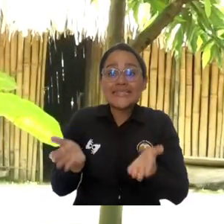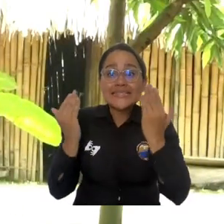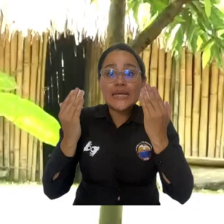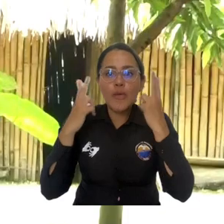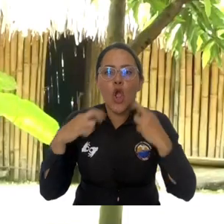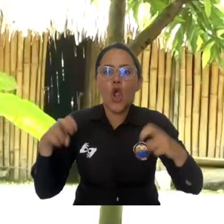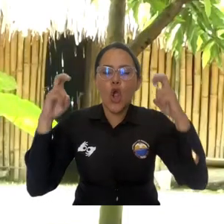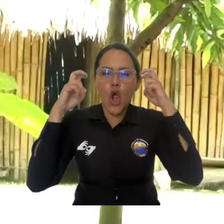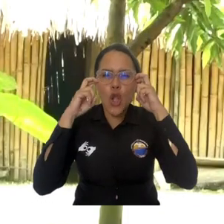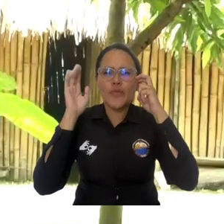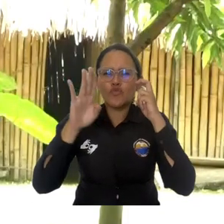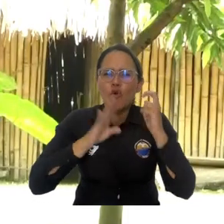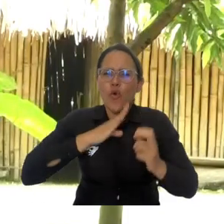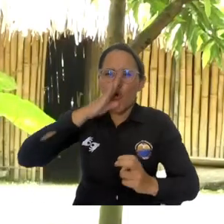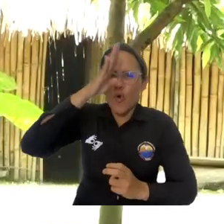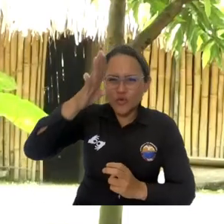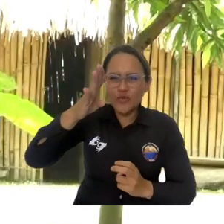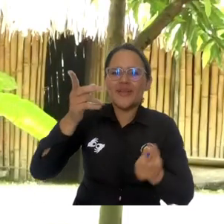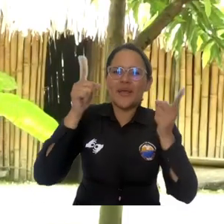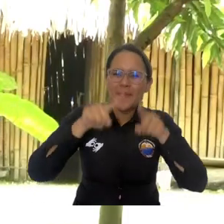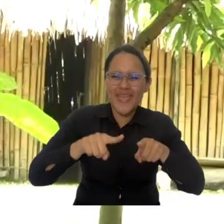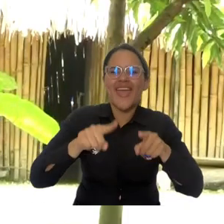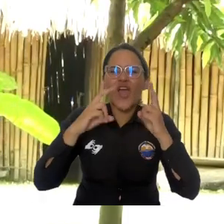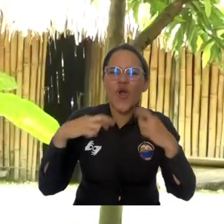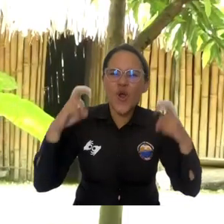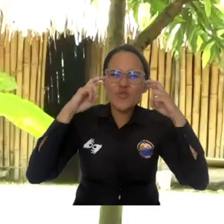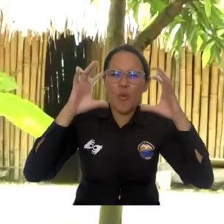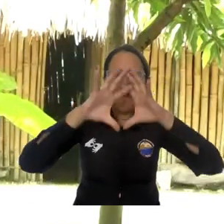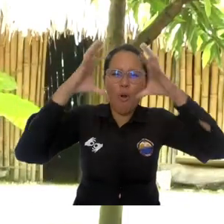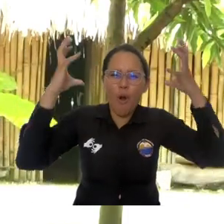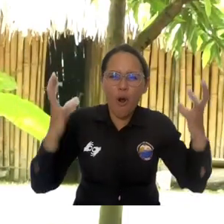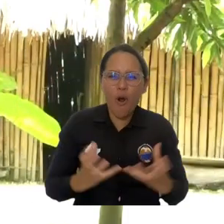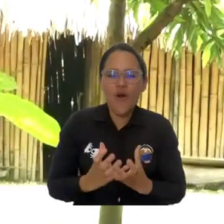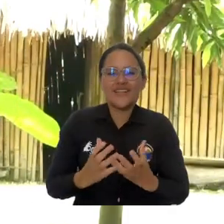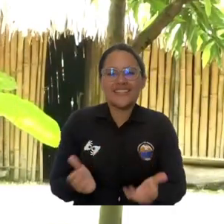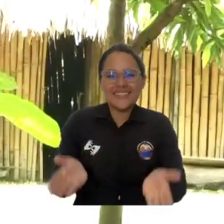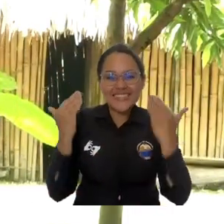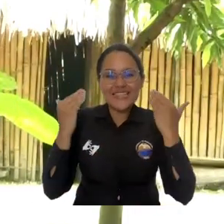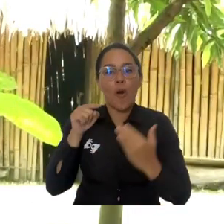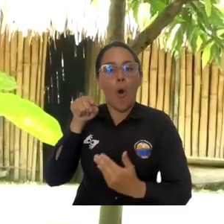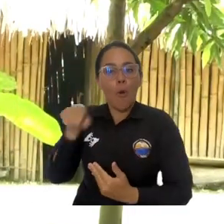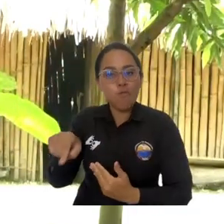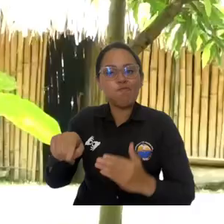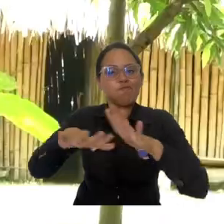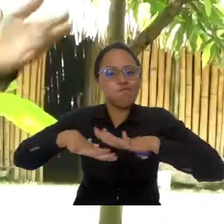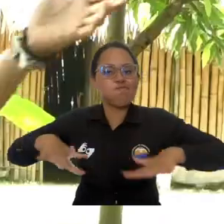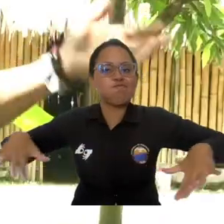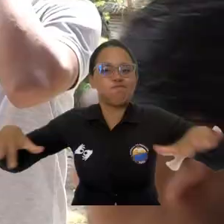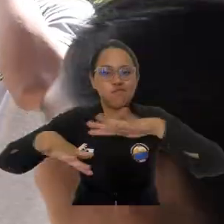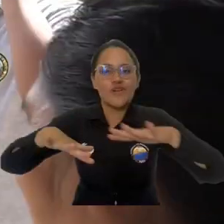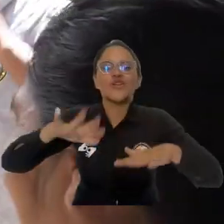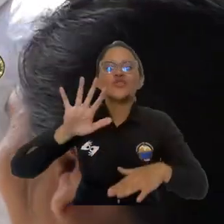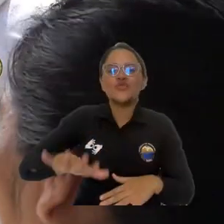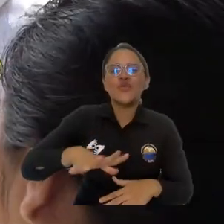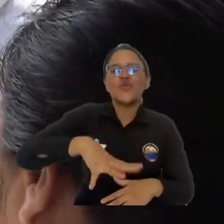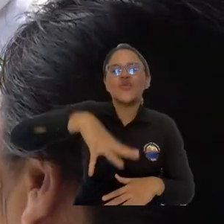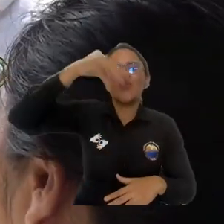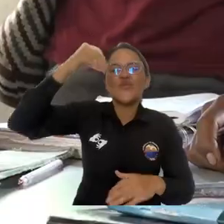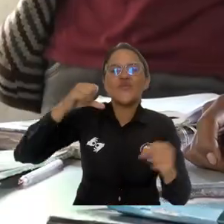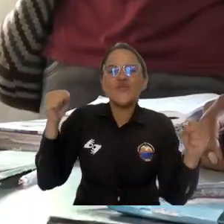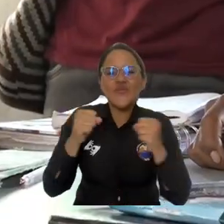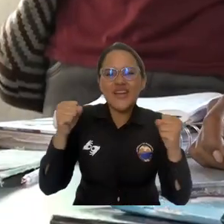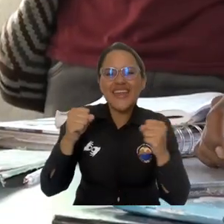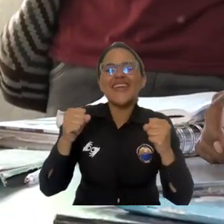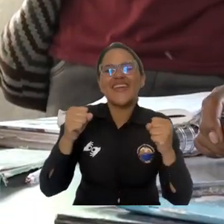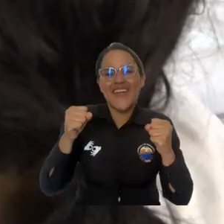encuentre el conocimiento ancestral con el conocimiento occidental de la universidad que Catanzama, donde está la raíz del conocimiento, entre la sierra y el mar.